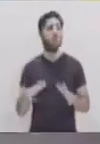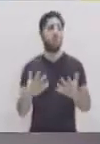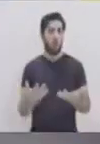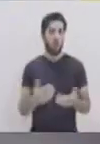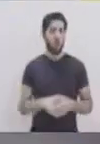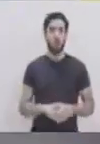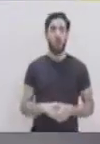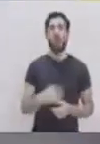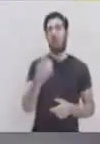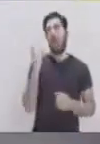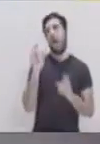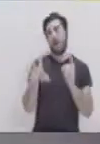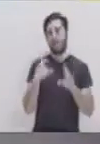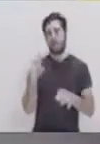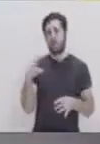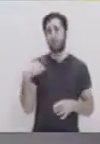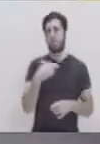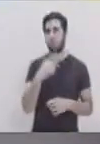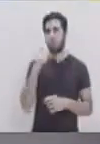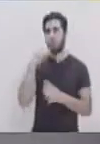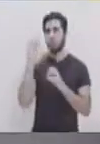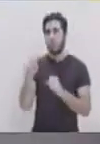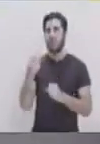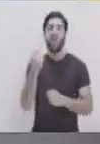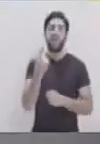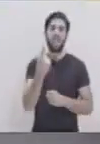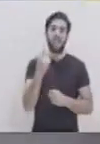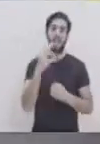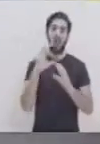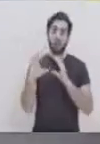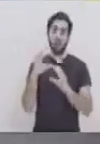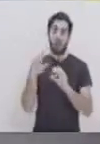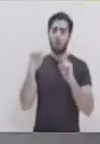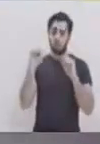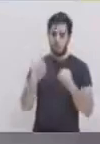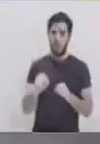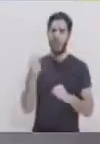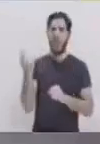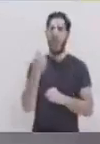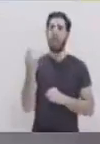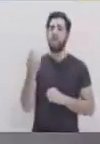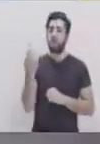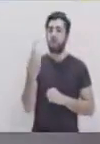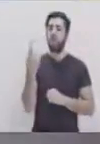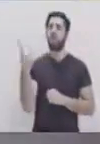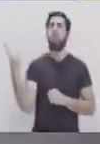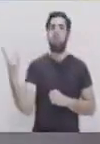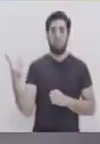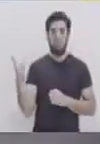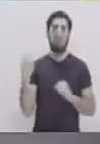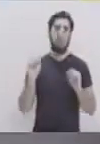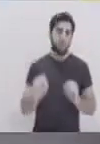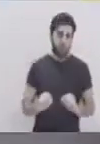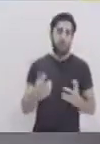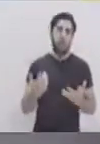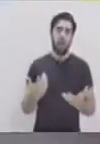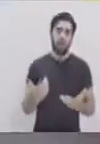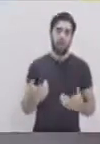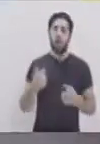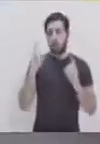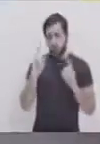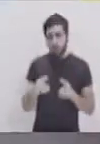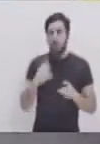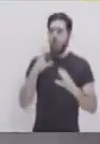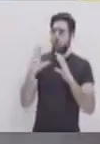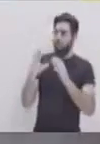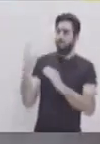visto muchos aspectos en los cuales, pues, por falta de comunicación se pueden dañar amistades, ¿verdad? ¿Qué importancia le daría a usted a la comunicación en una amistad?